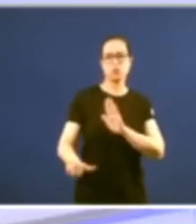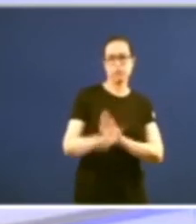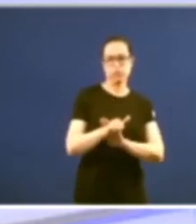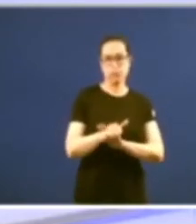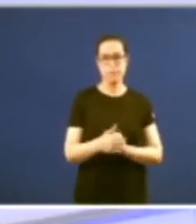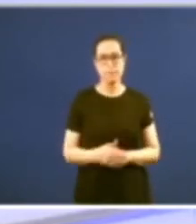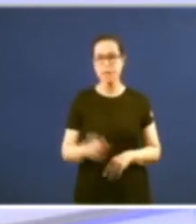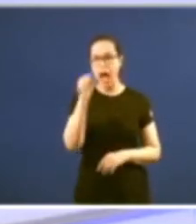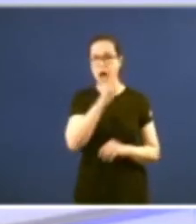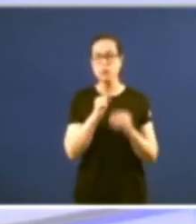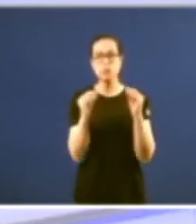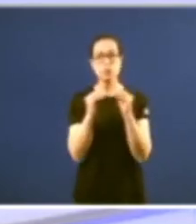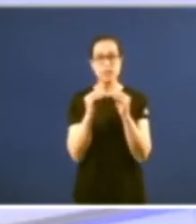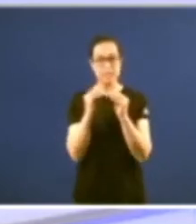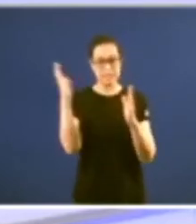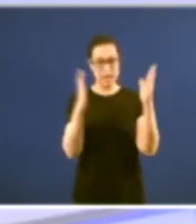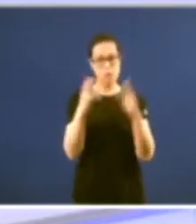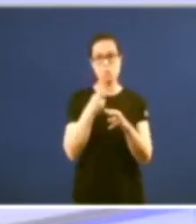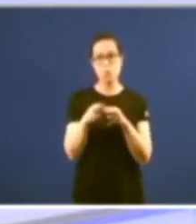noitenta as forzas políticas decidir